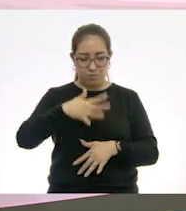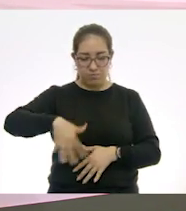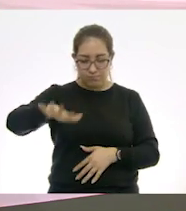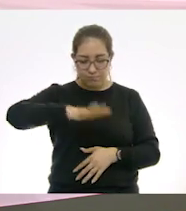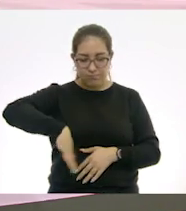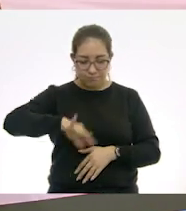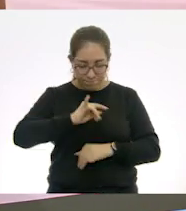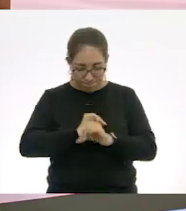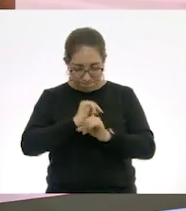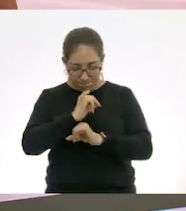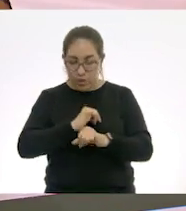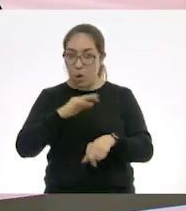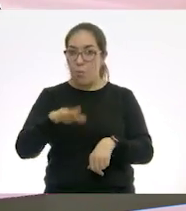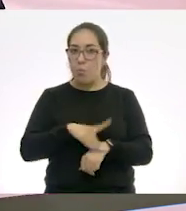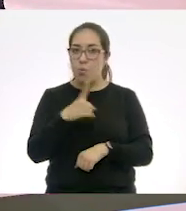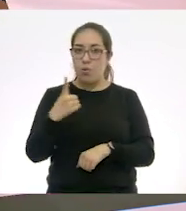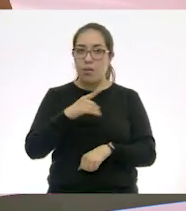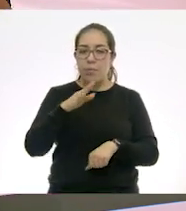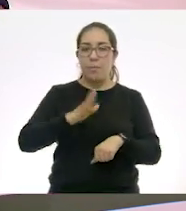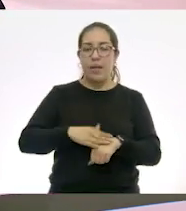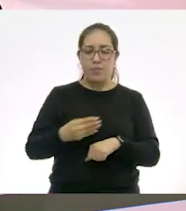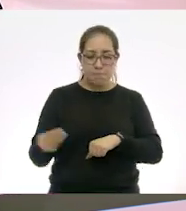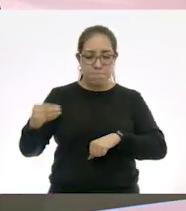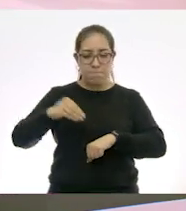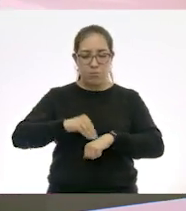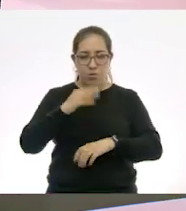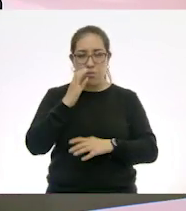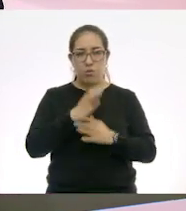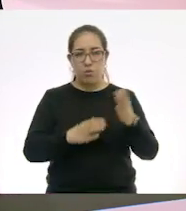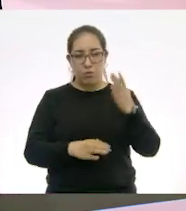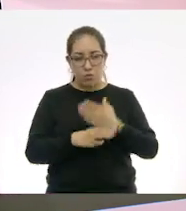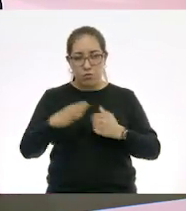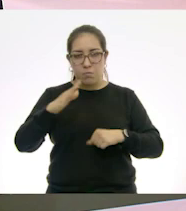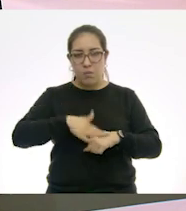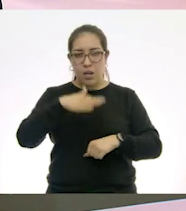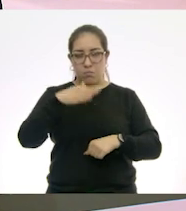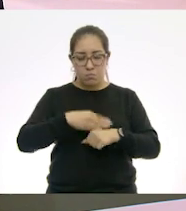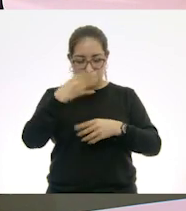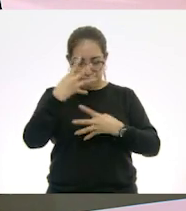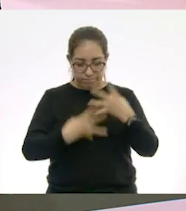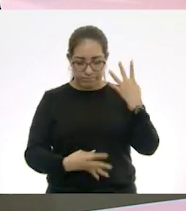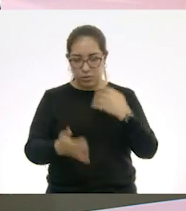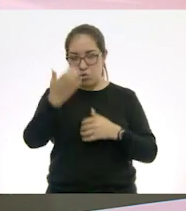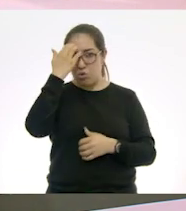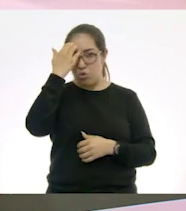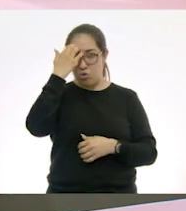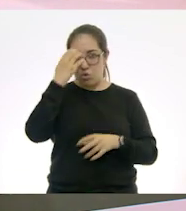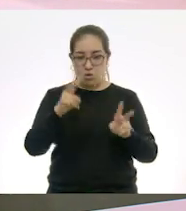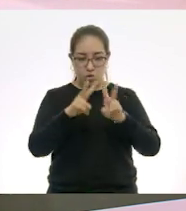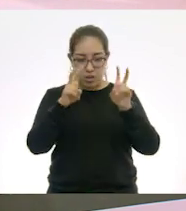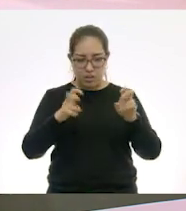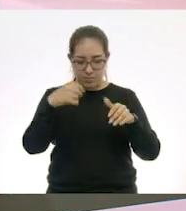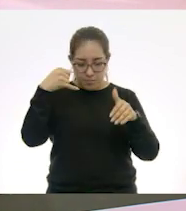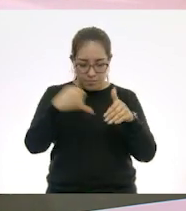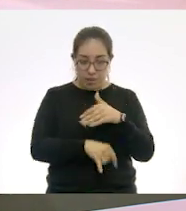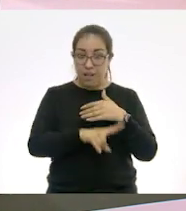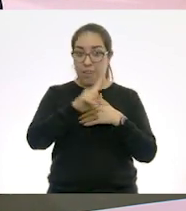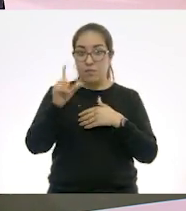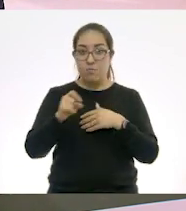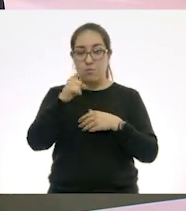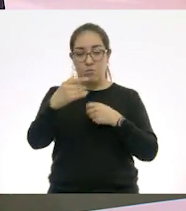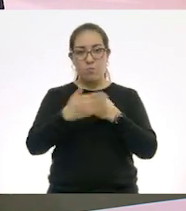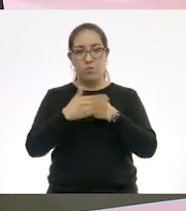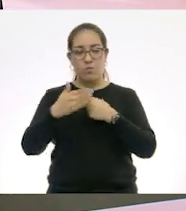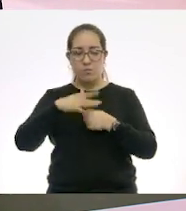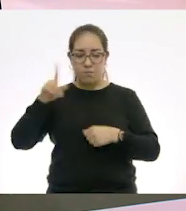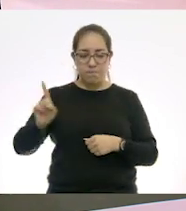porque te va dando más elementos a ti, vas conociendo más del tema y vas a ver que cuando tú expongas, vas a